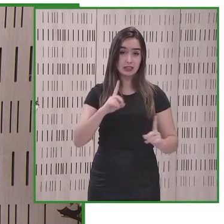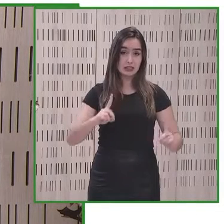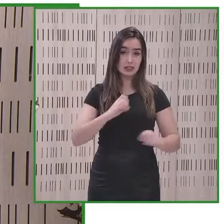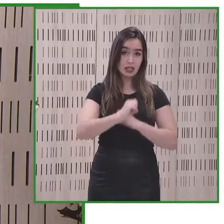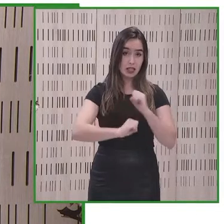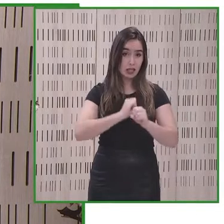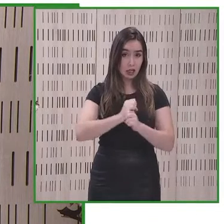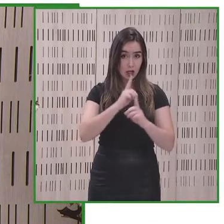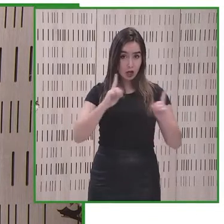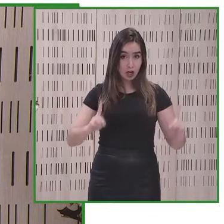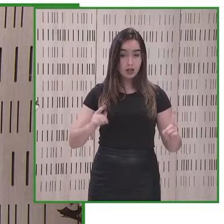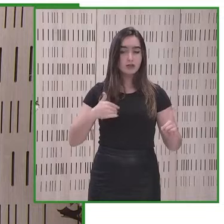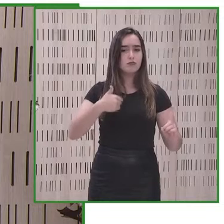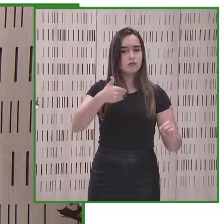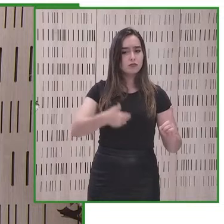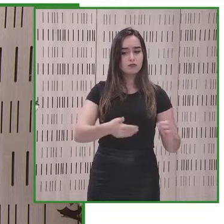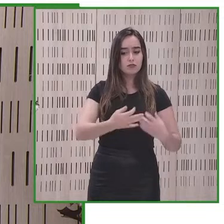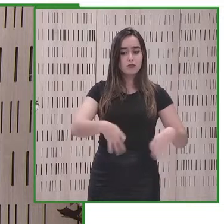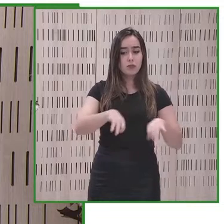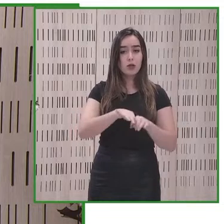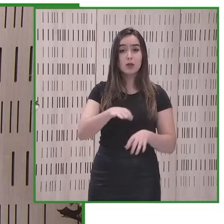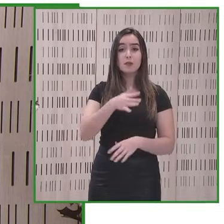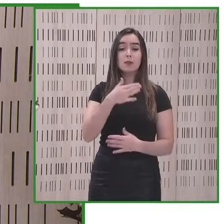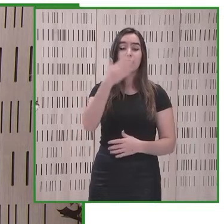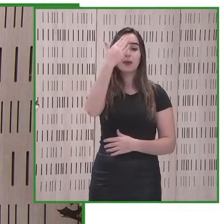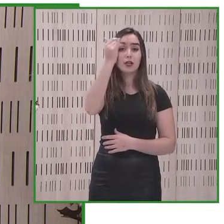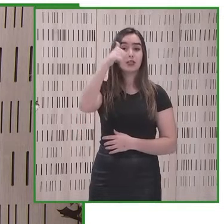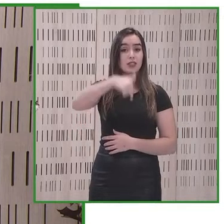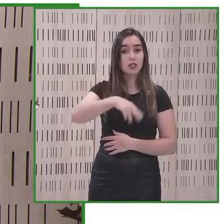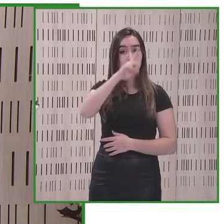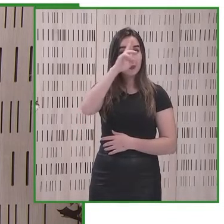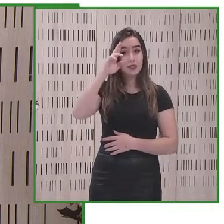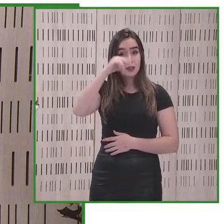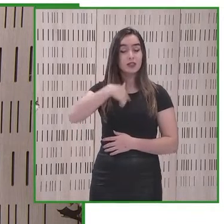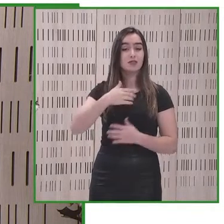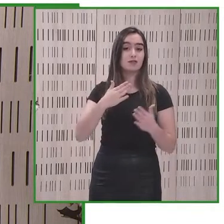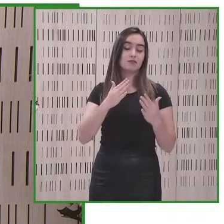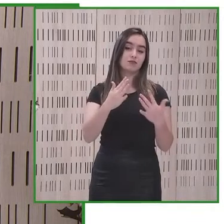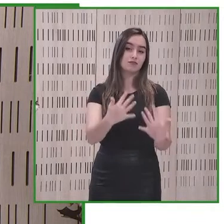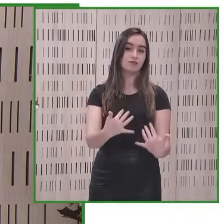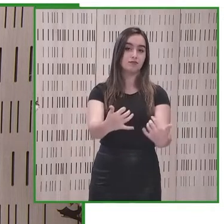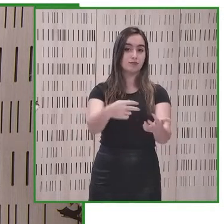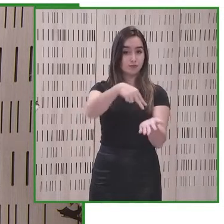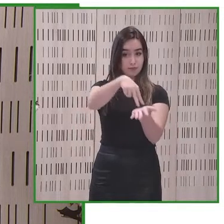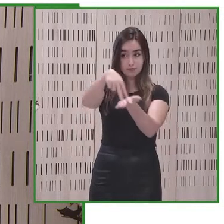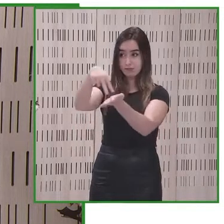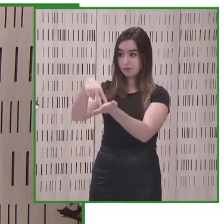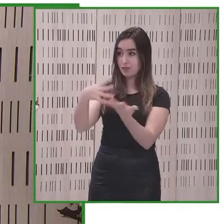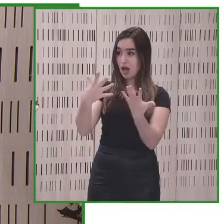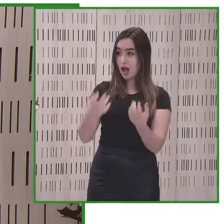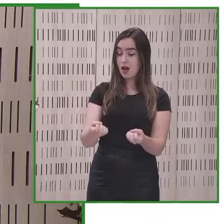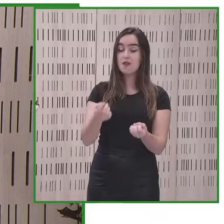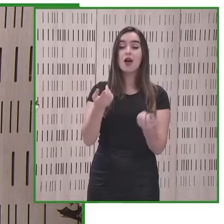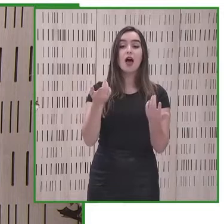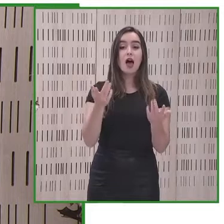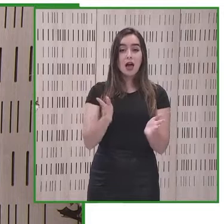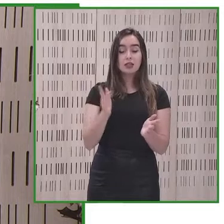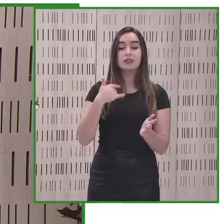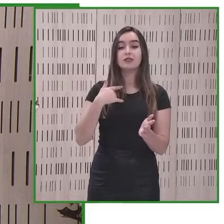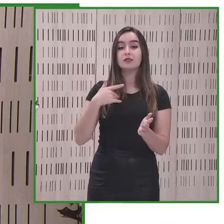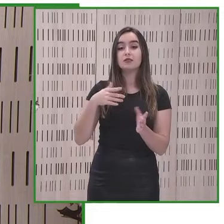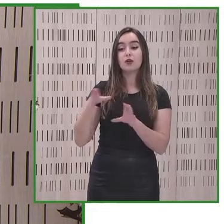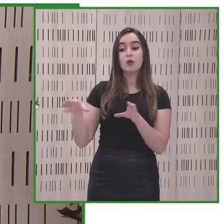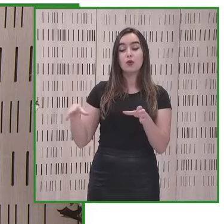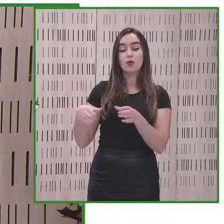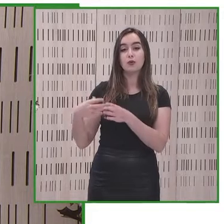estamos realizando una parte de esta conferencia presencial aquí en madrid sino también porque nos hemos unido con nuestros queridos amigos del grupo